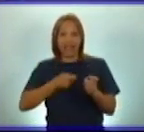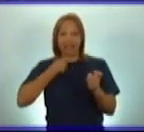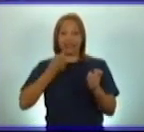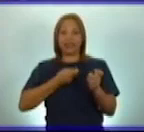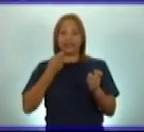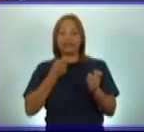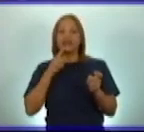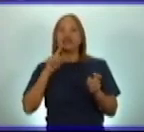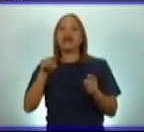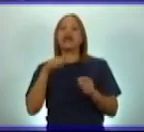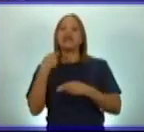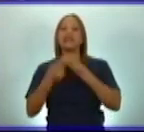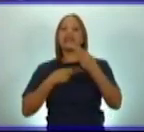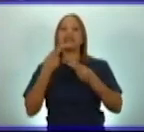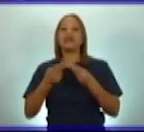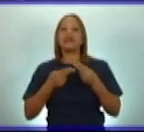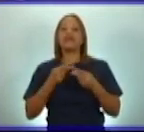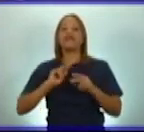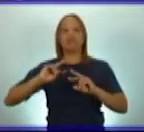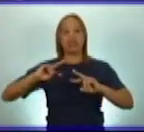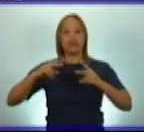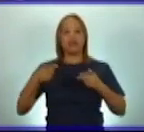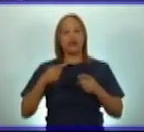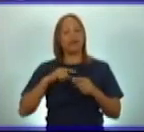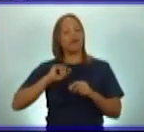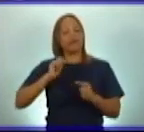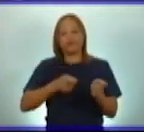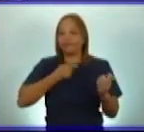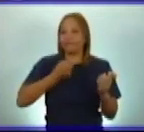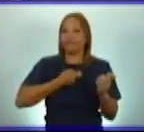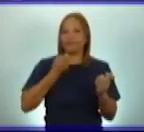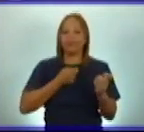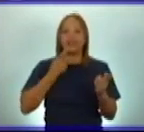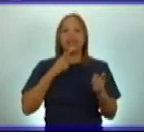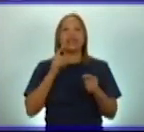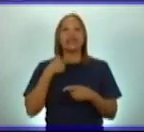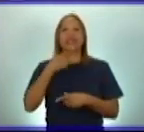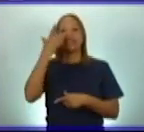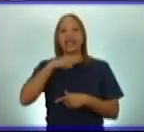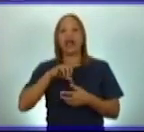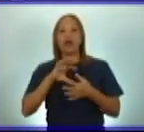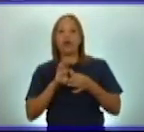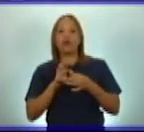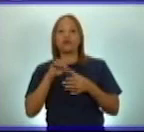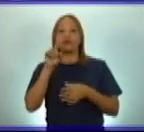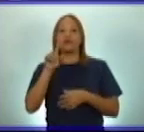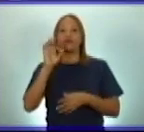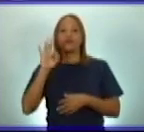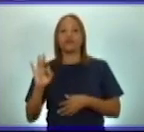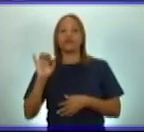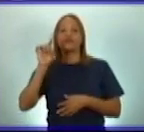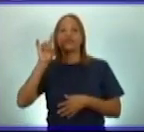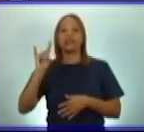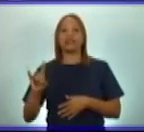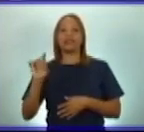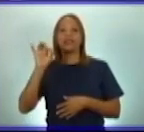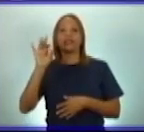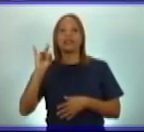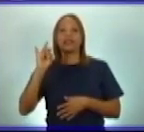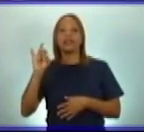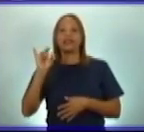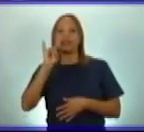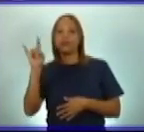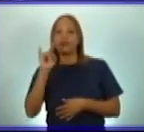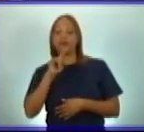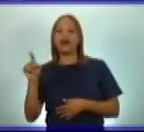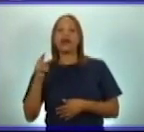ya se estaba conspirando de nuevo en Cuba. Y de agosto de 1879 a diciembre